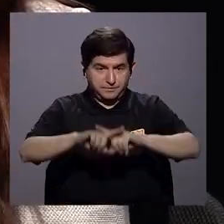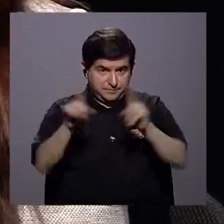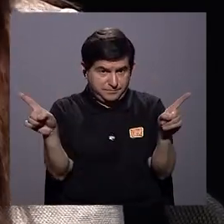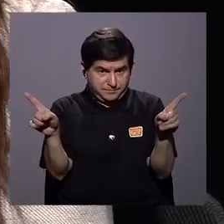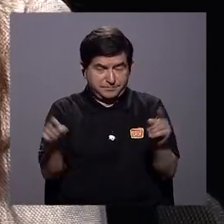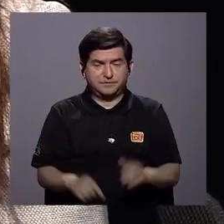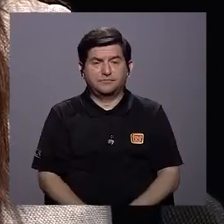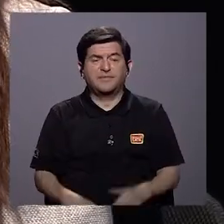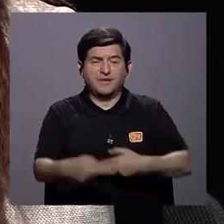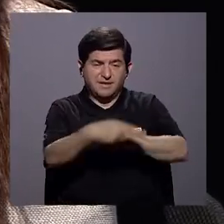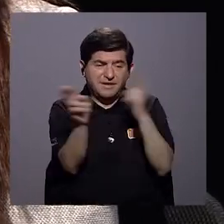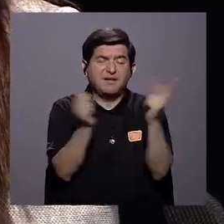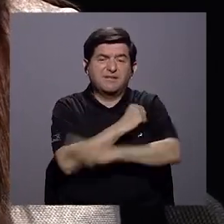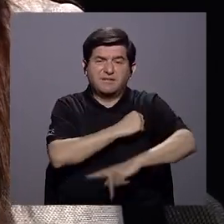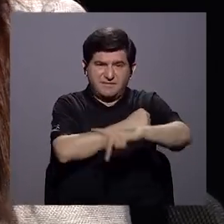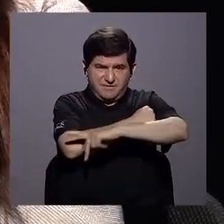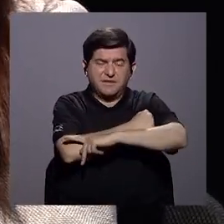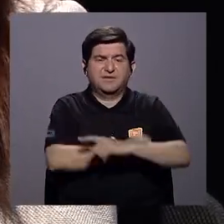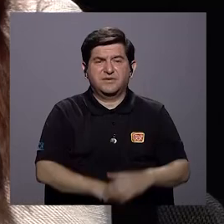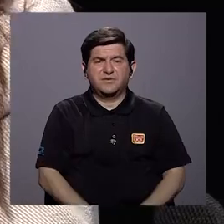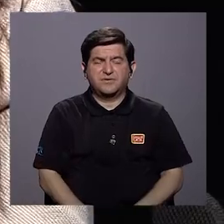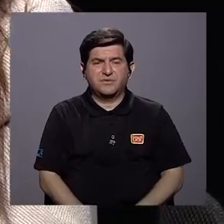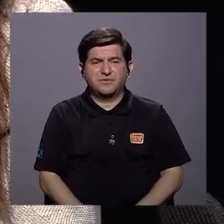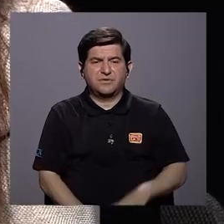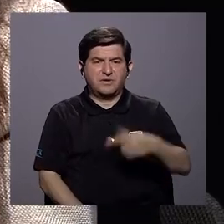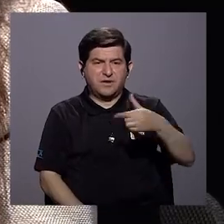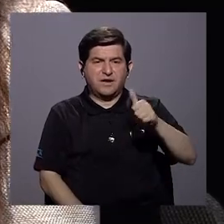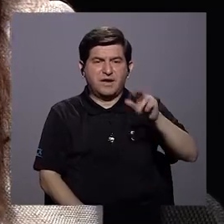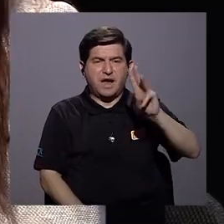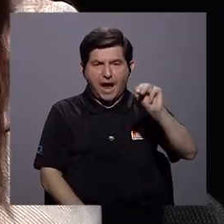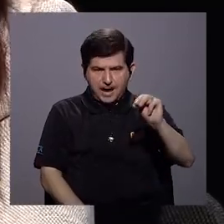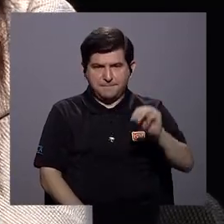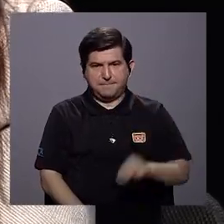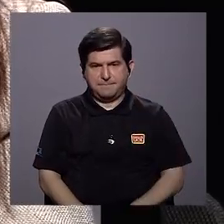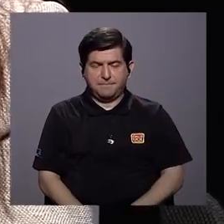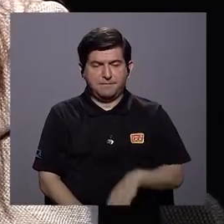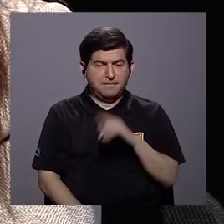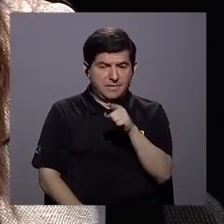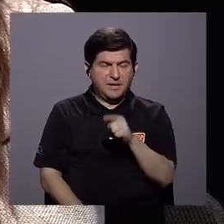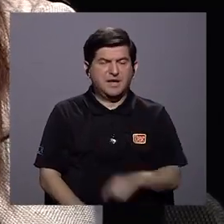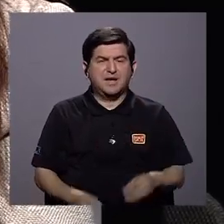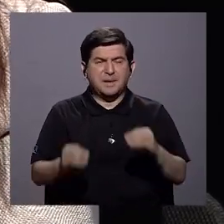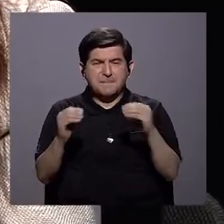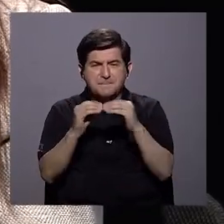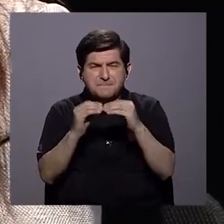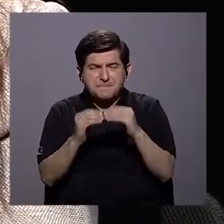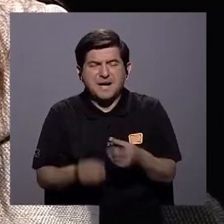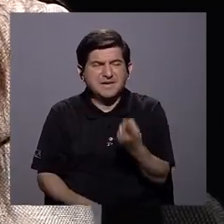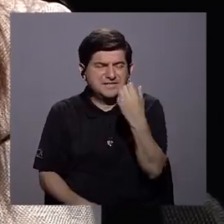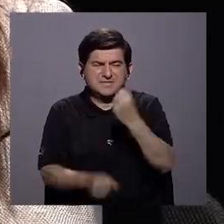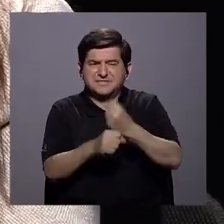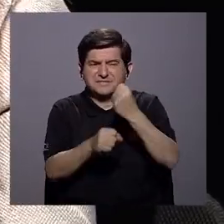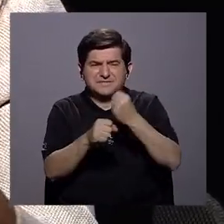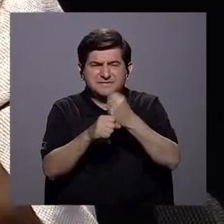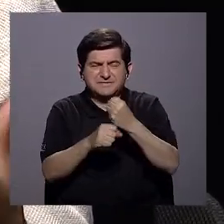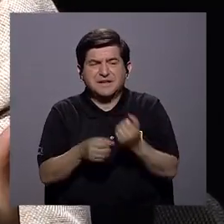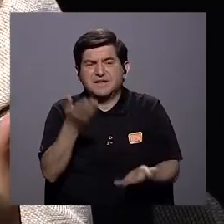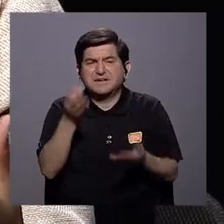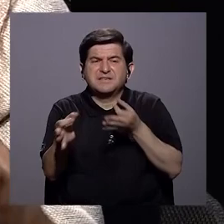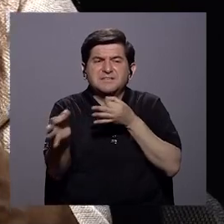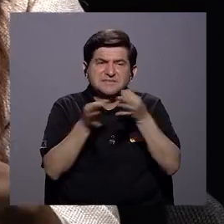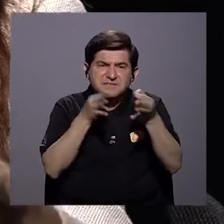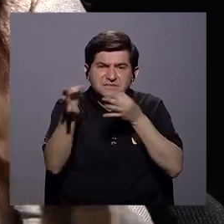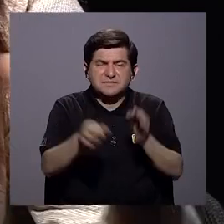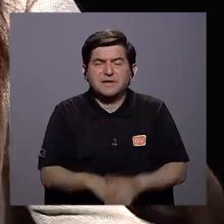ciertamente hay regiones del país como el Gran Área Metropolitana, que en realidad es donde se concentra mayormente el desempleo, que se podría